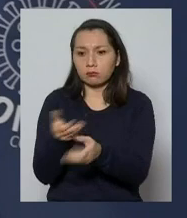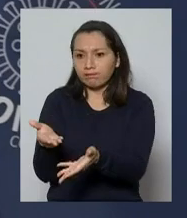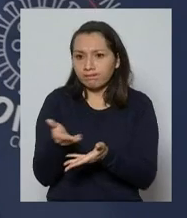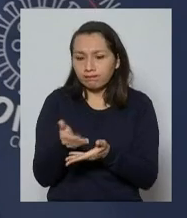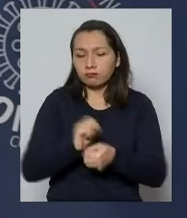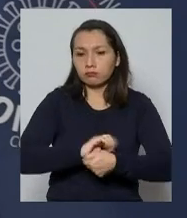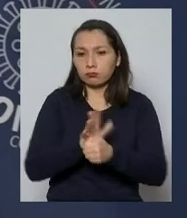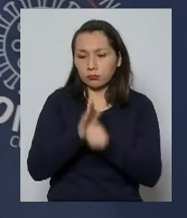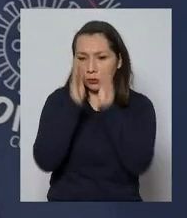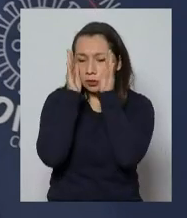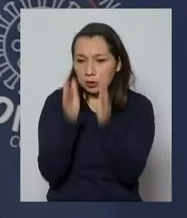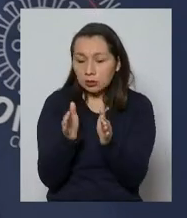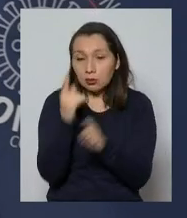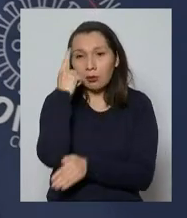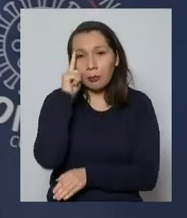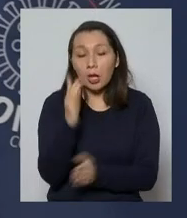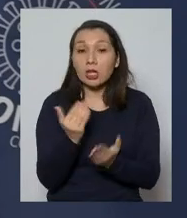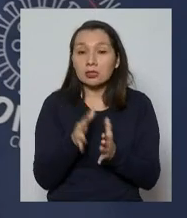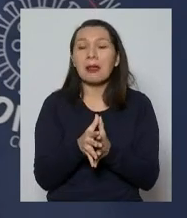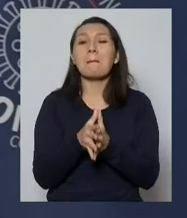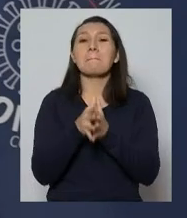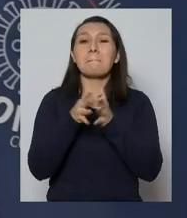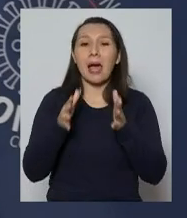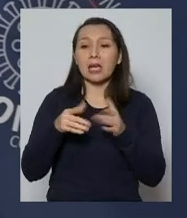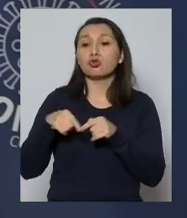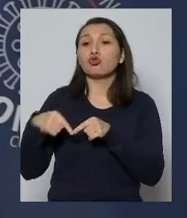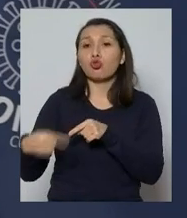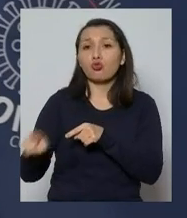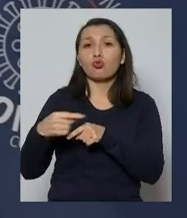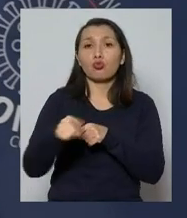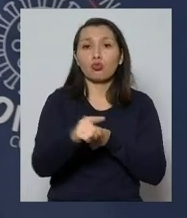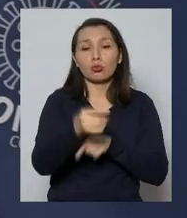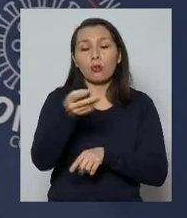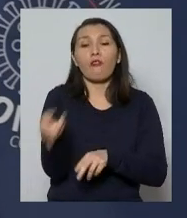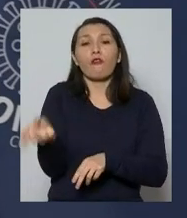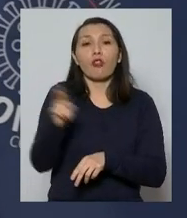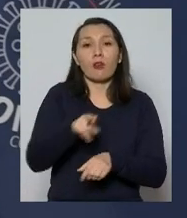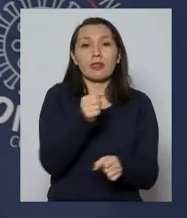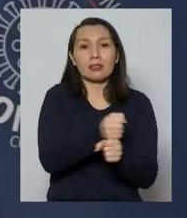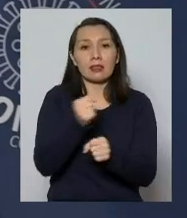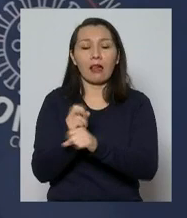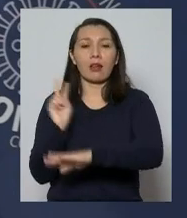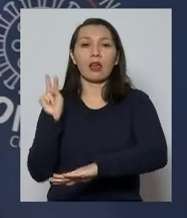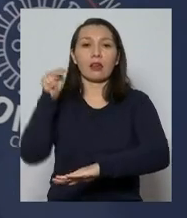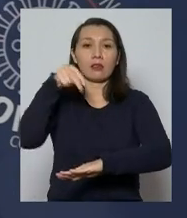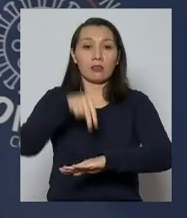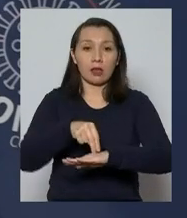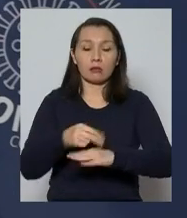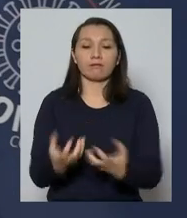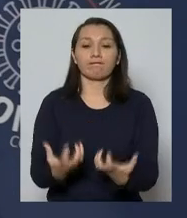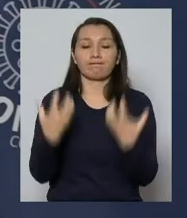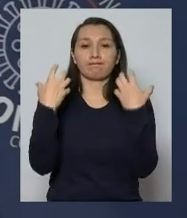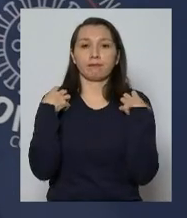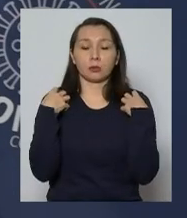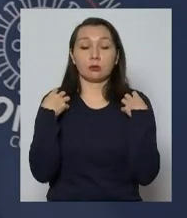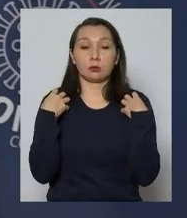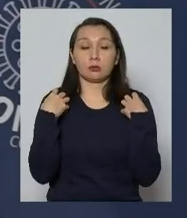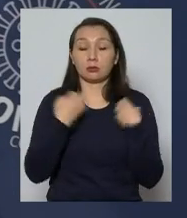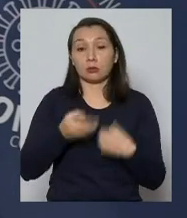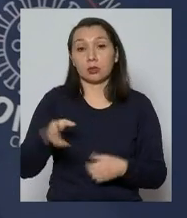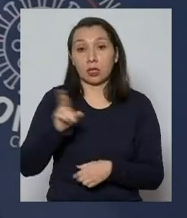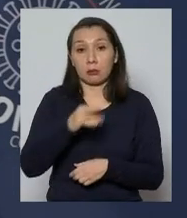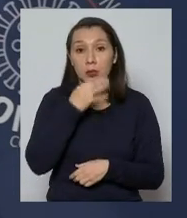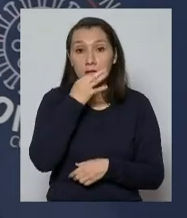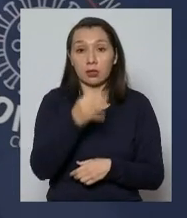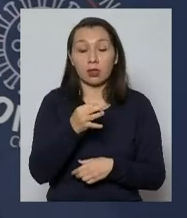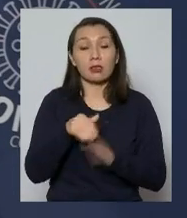pacientes COVID, pero se necesita más. Necesitamos volver al trabajo presencial y hacernos cargo, insisto,